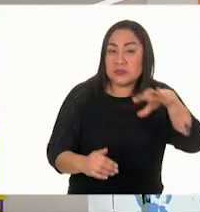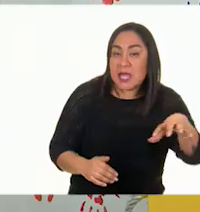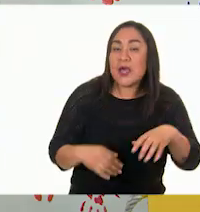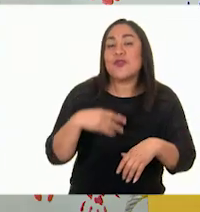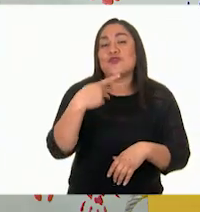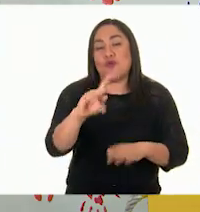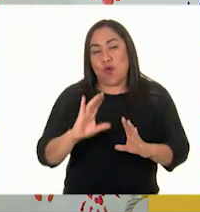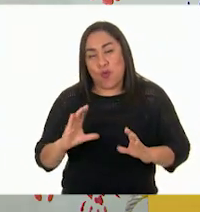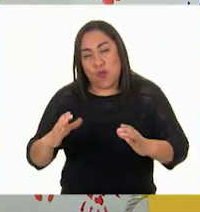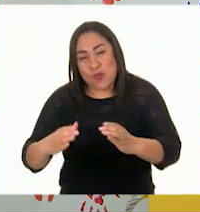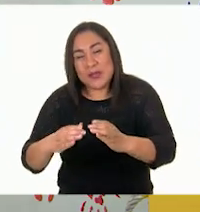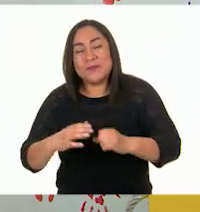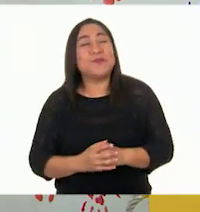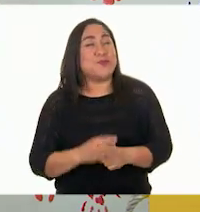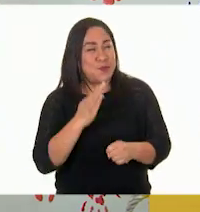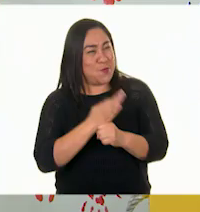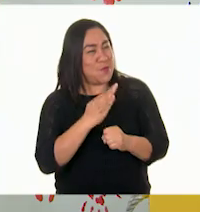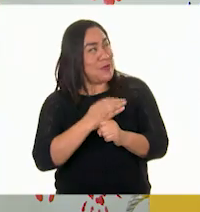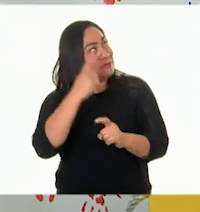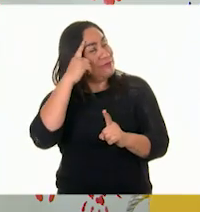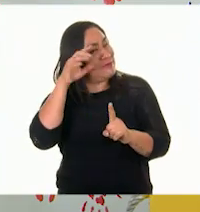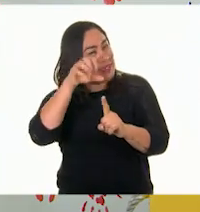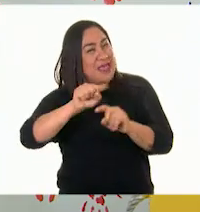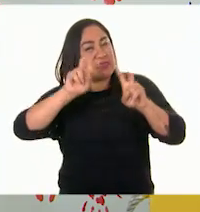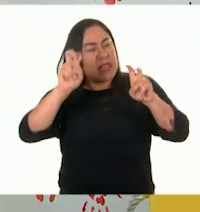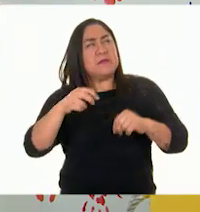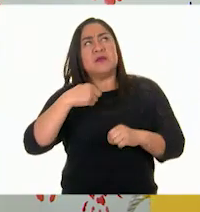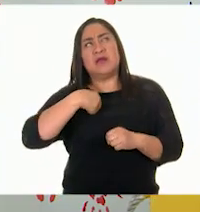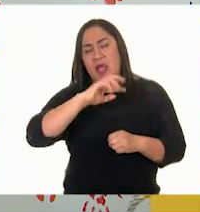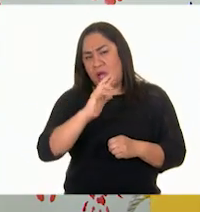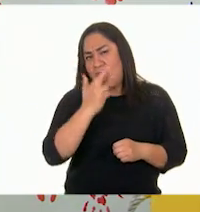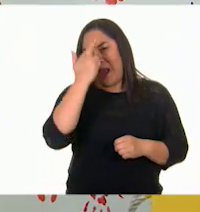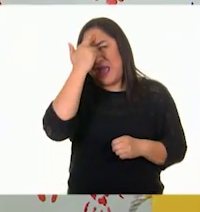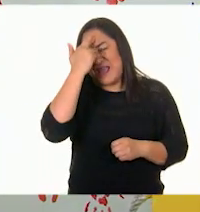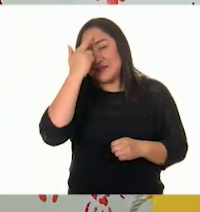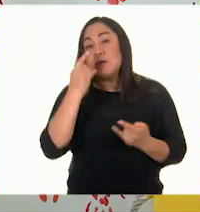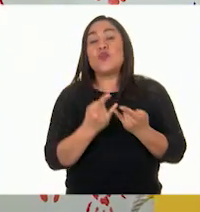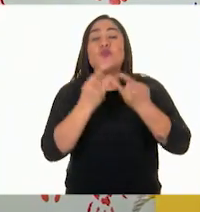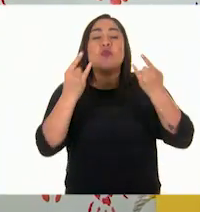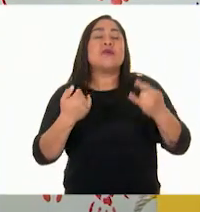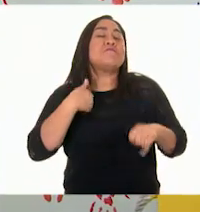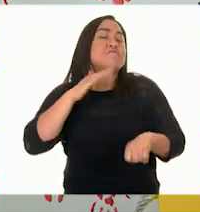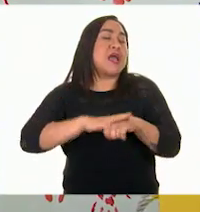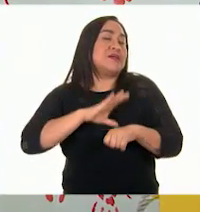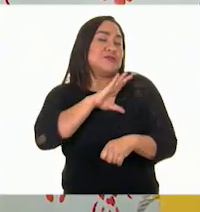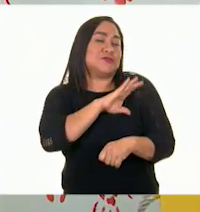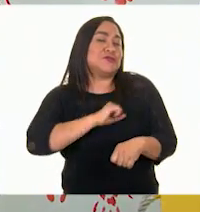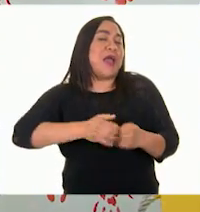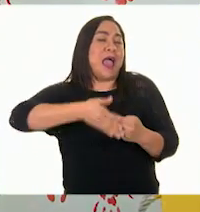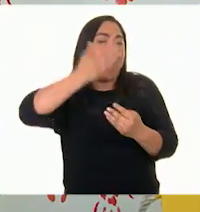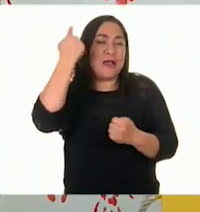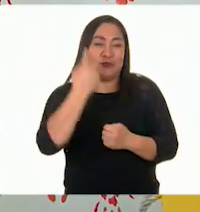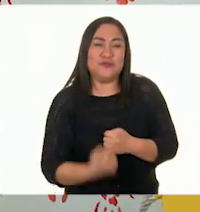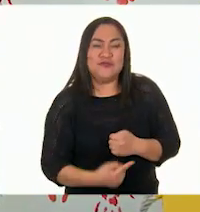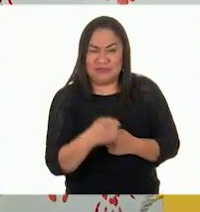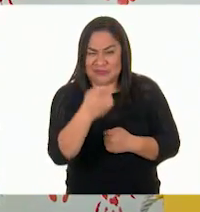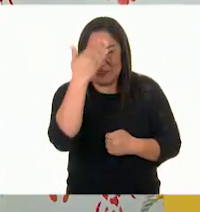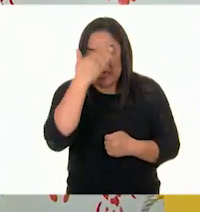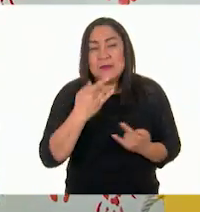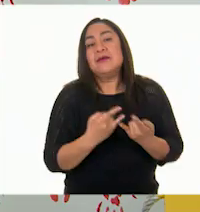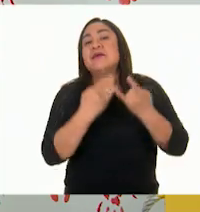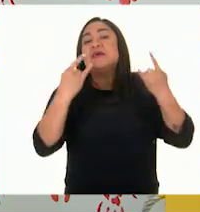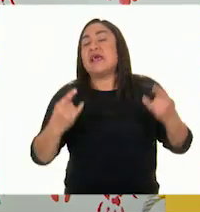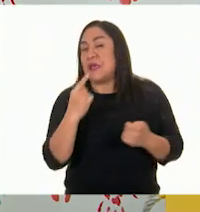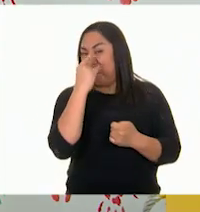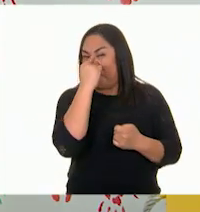Ahora que hablamos de este tema, acabo de recordar uno de mis cuentos favoritos de la infancia. Todos conocemos la historia de